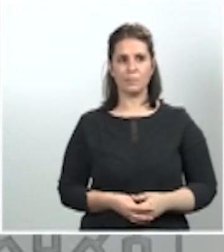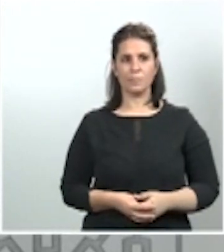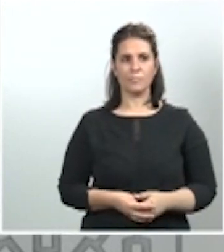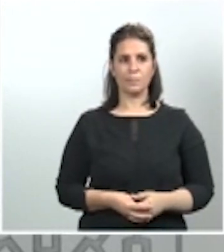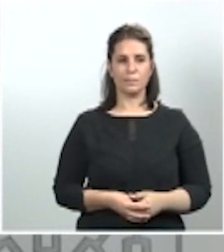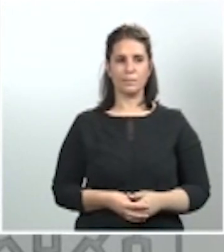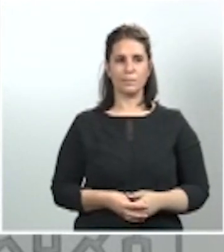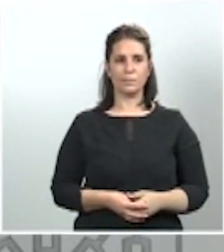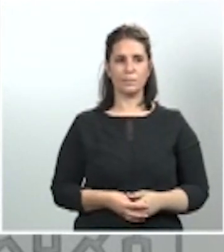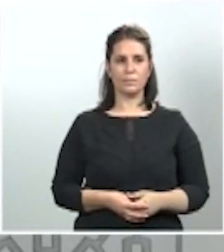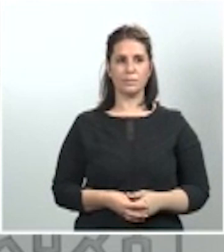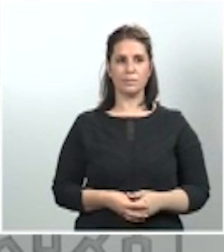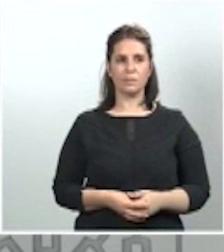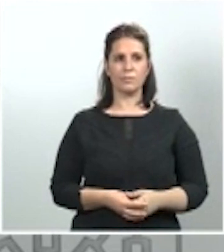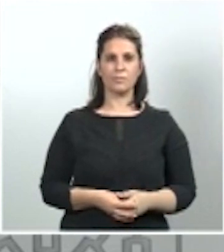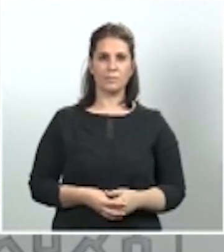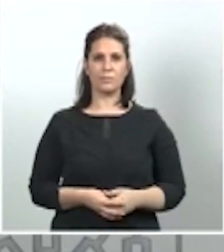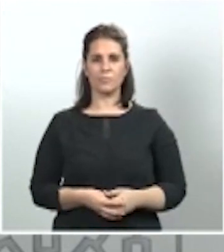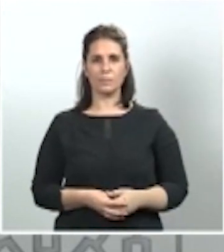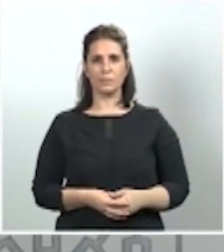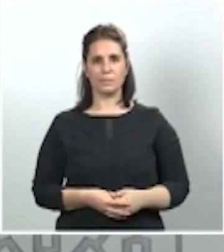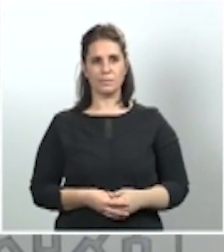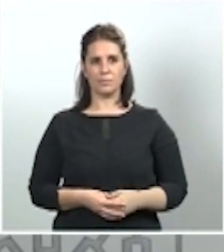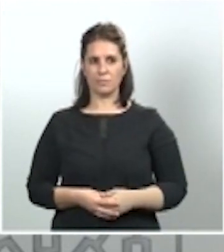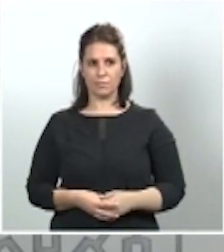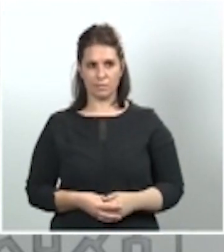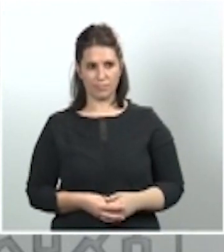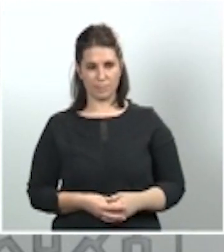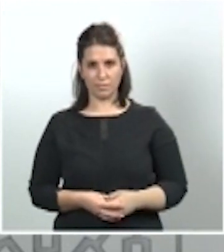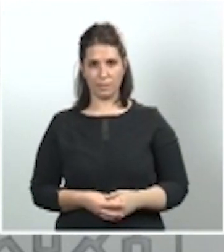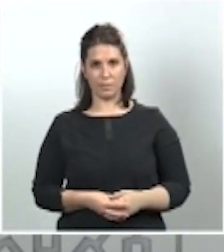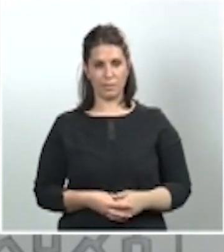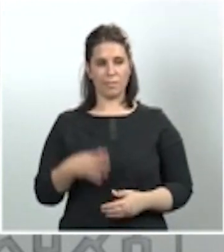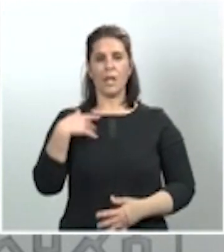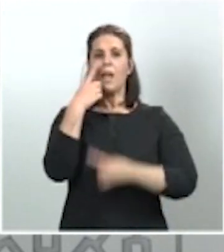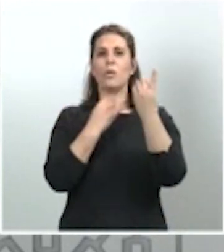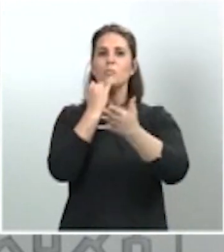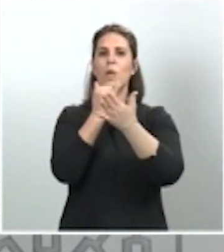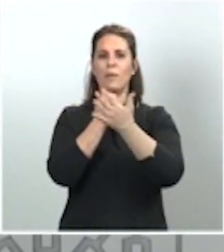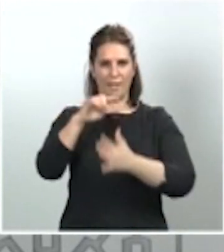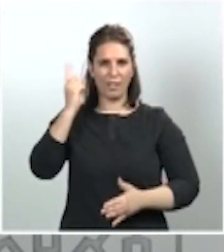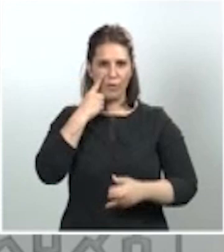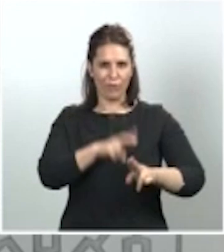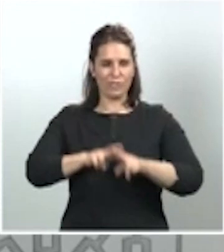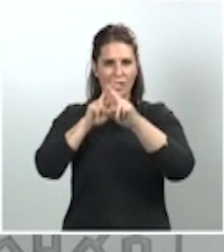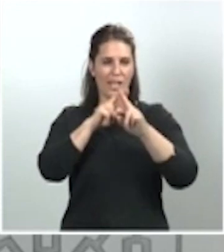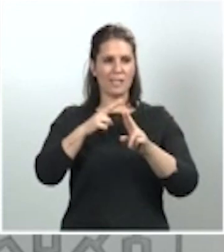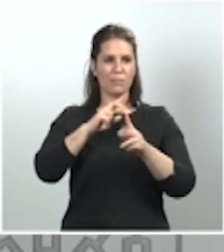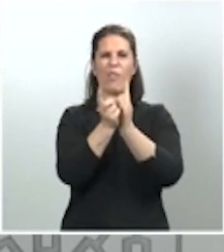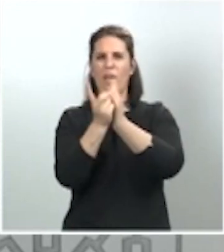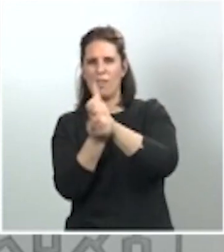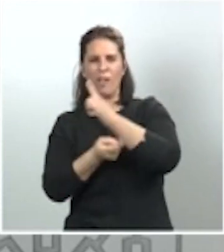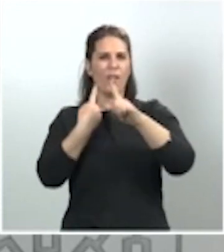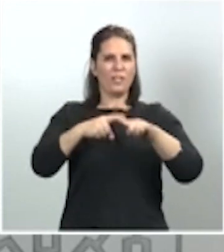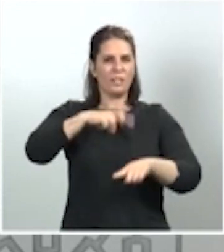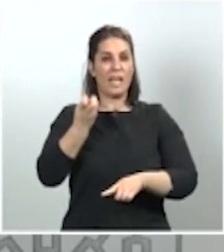algunos de los datos, debido a modificaciones en el uso de algunas pruebas diagnósticas, hemos conseguido ya por fin en todas las comunidades autónomas